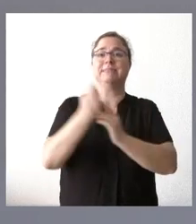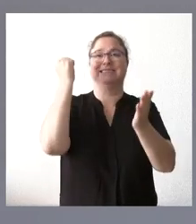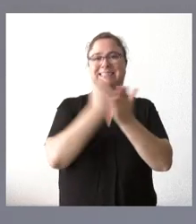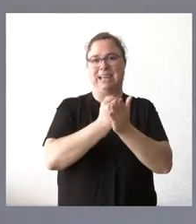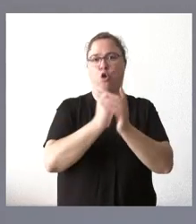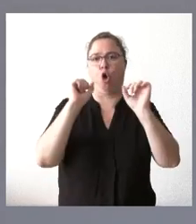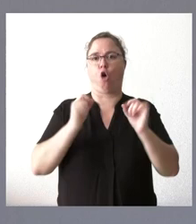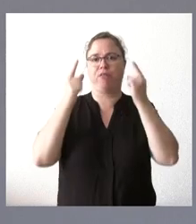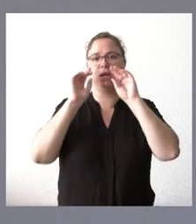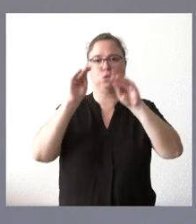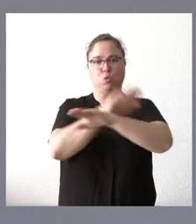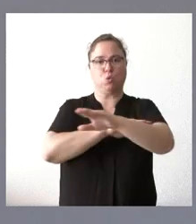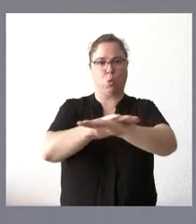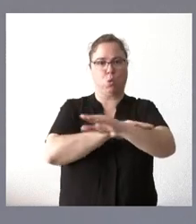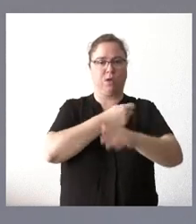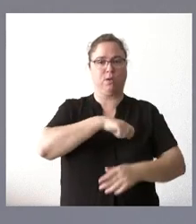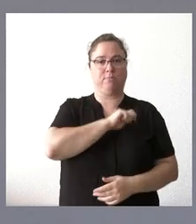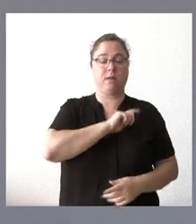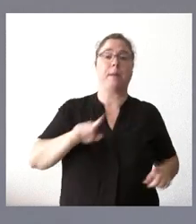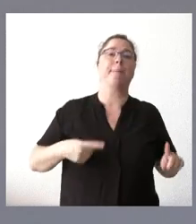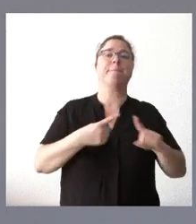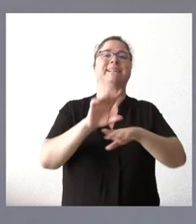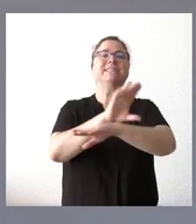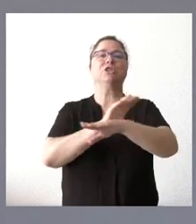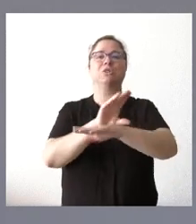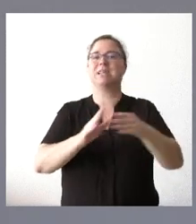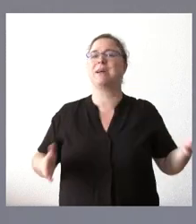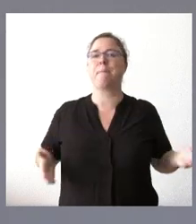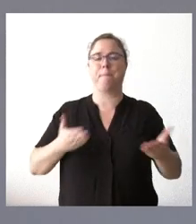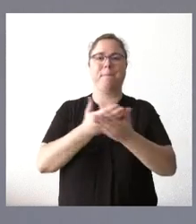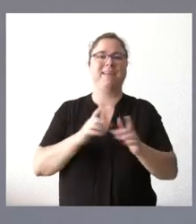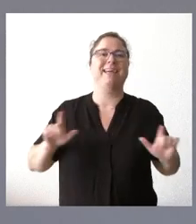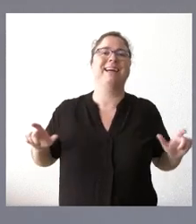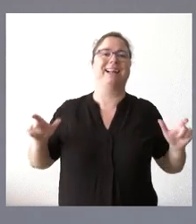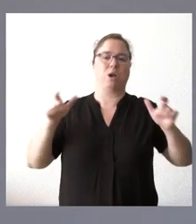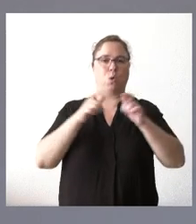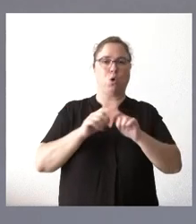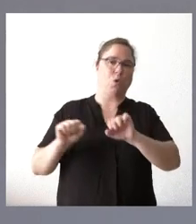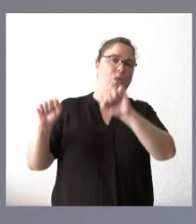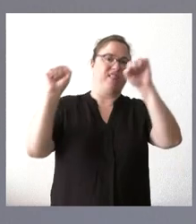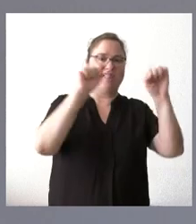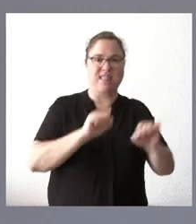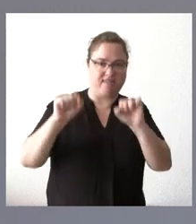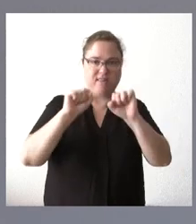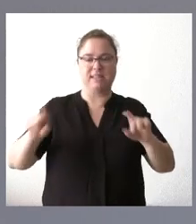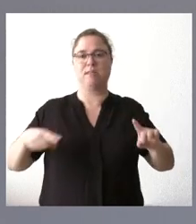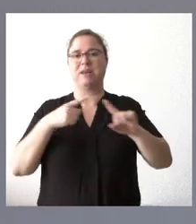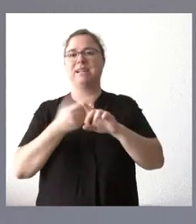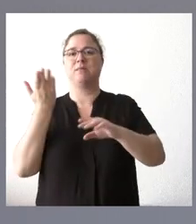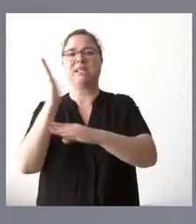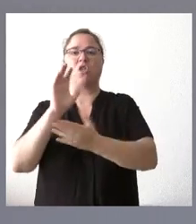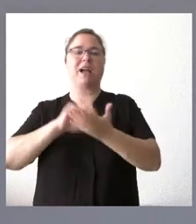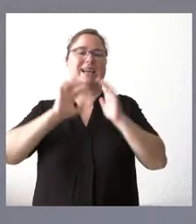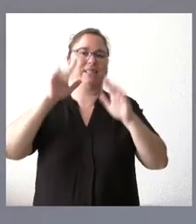oficial. Por otra parte, la consejera pidió una reunión en defensa y en representación de Castilla y León